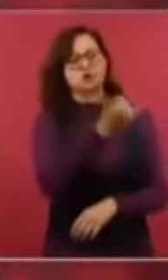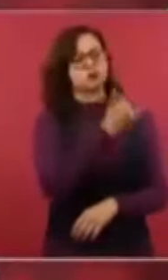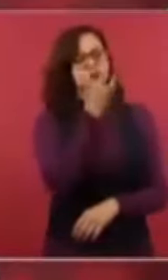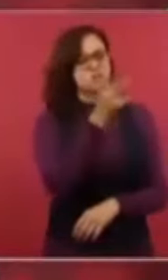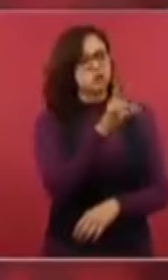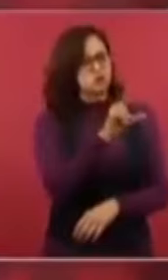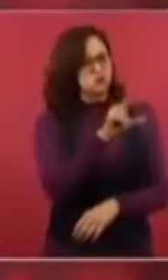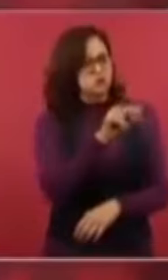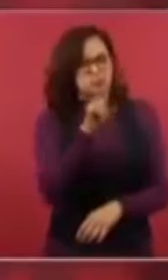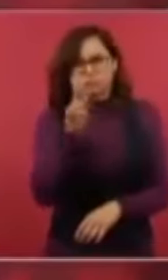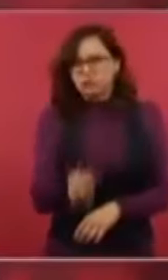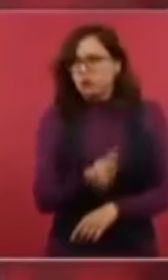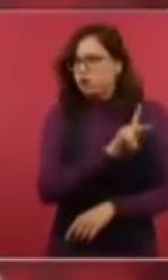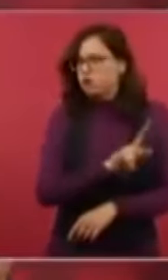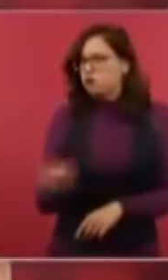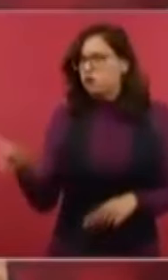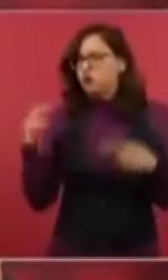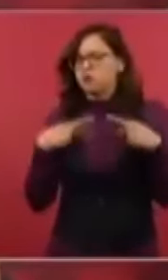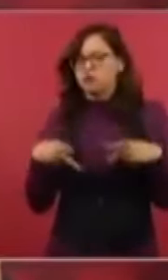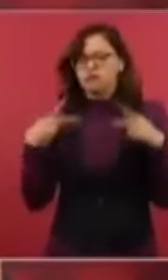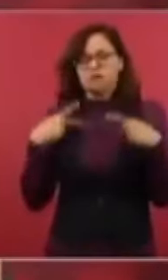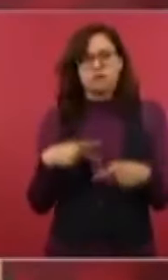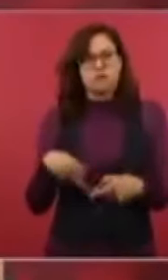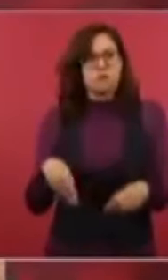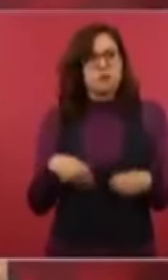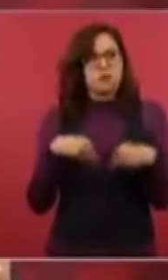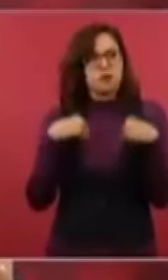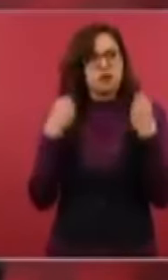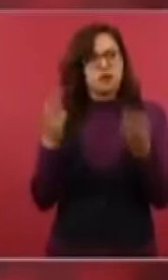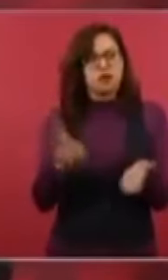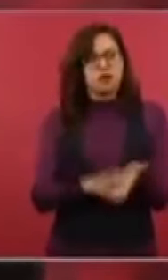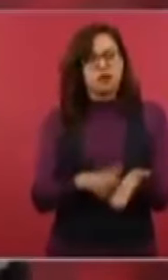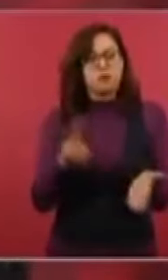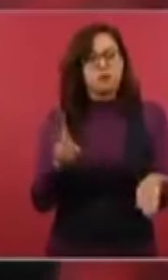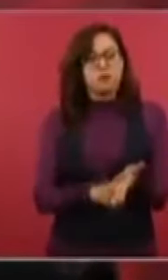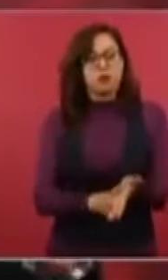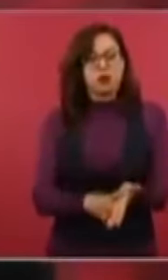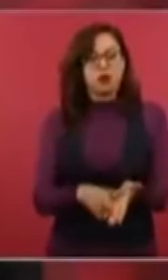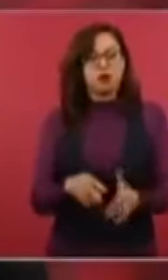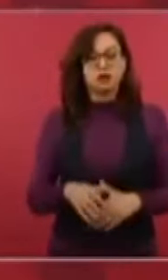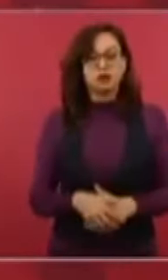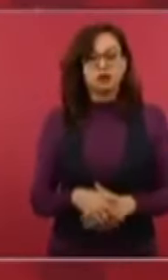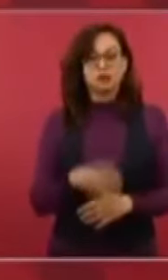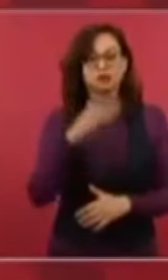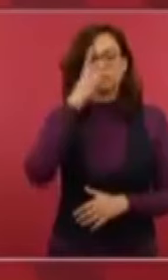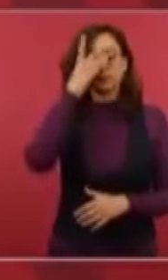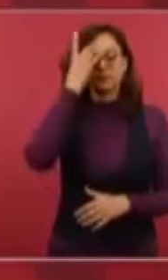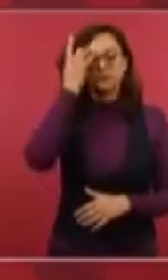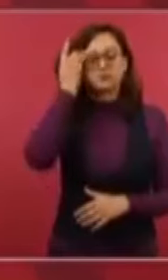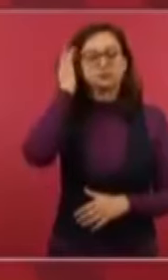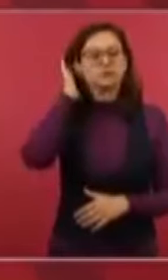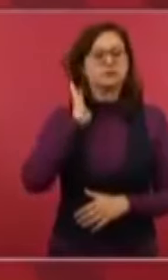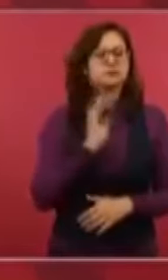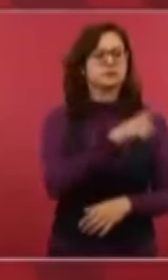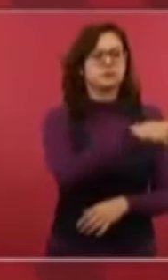los que quieren resolver todo con la violencia